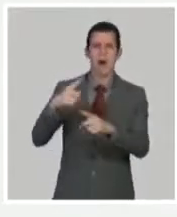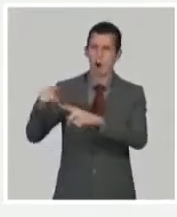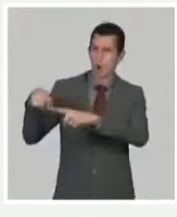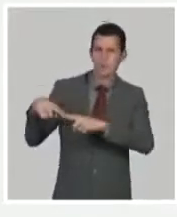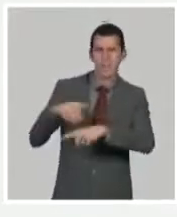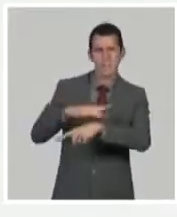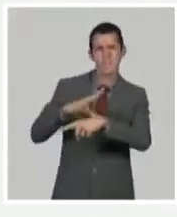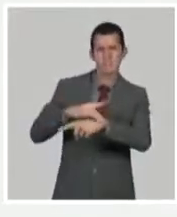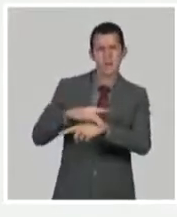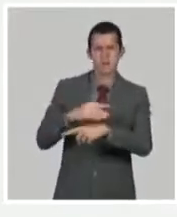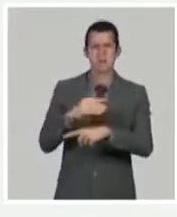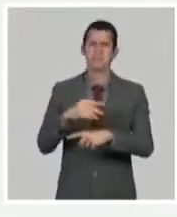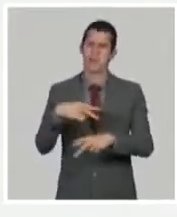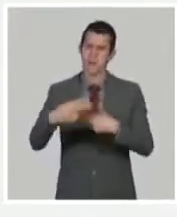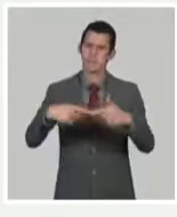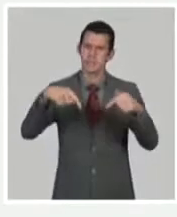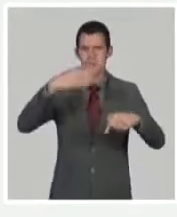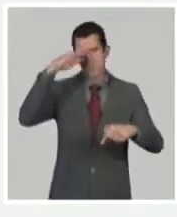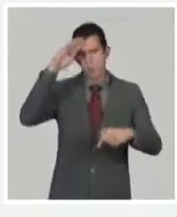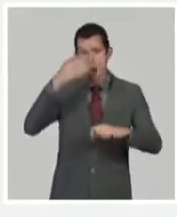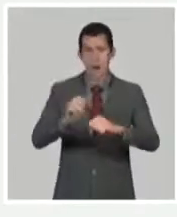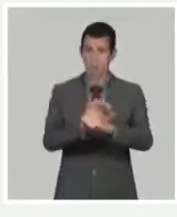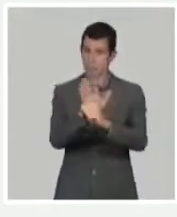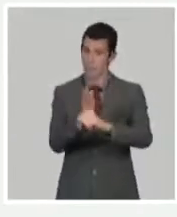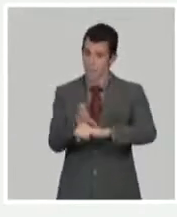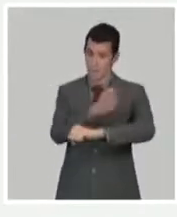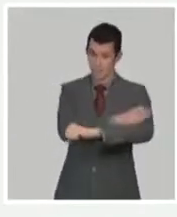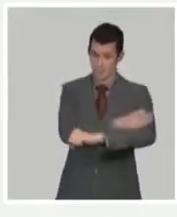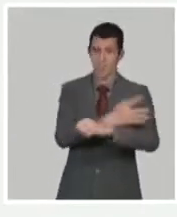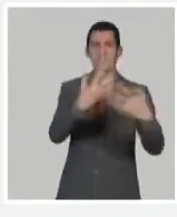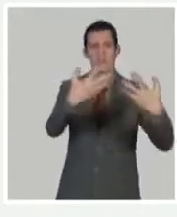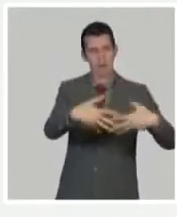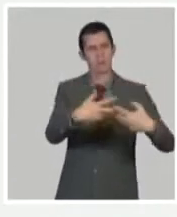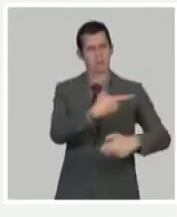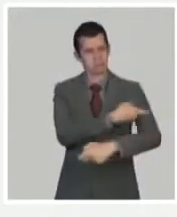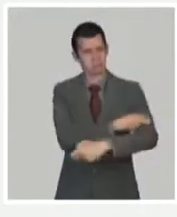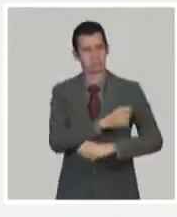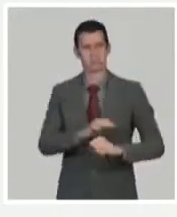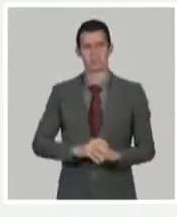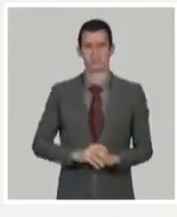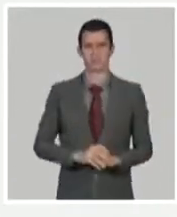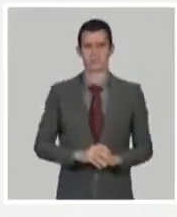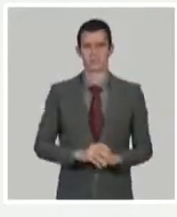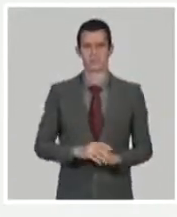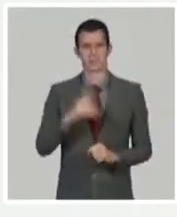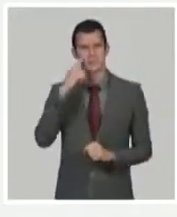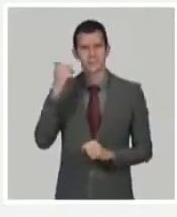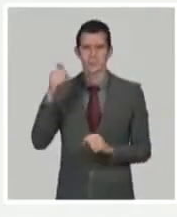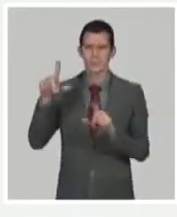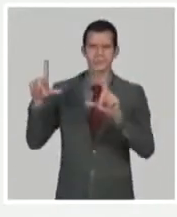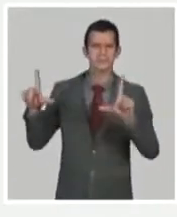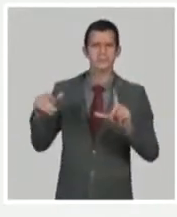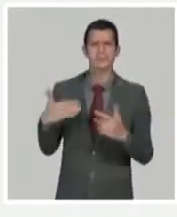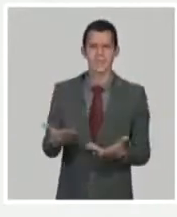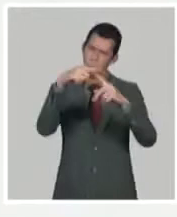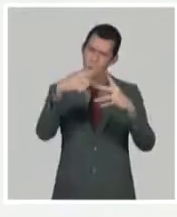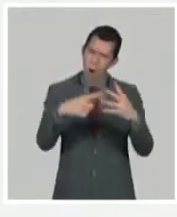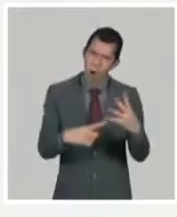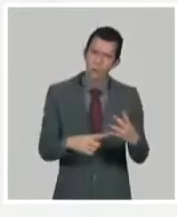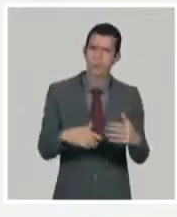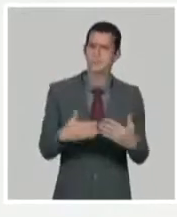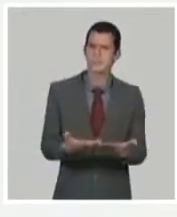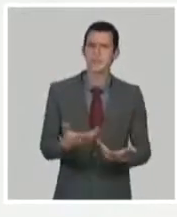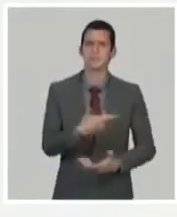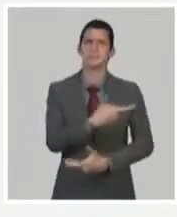pentavalentes que protegen contra cinco antígenos. Pero no solo eso, en la siguiente lámina podrán ver cómo continuamos trabajando en otros candidatos